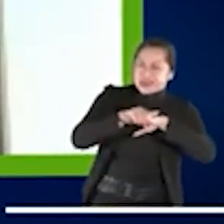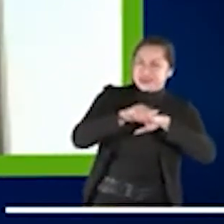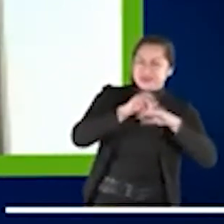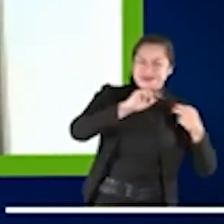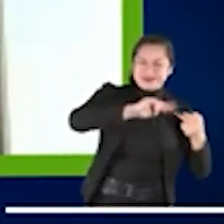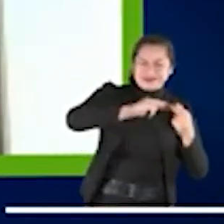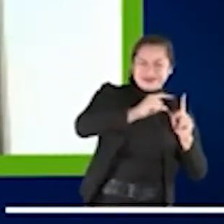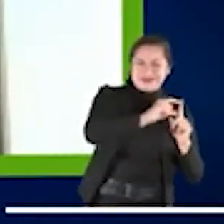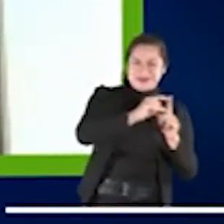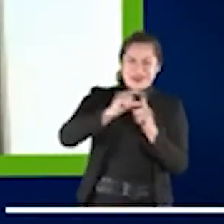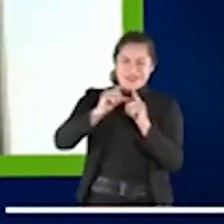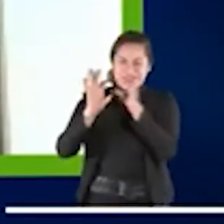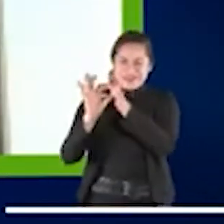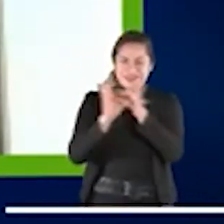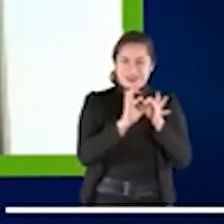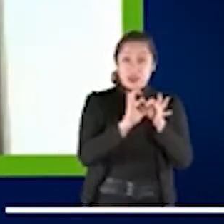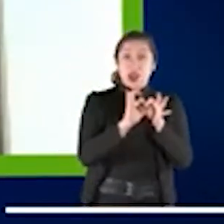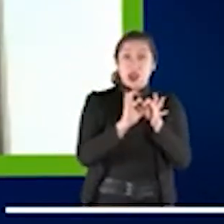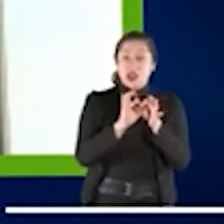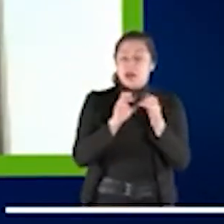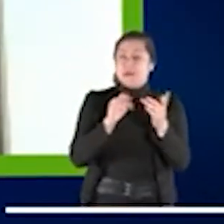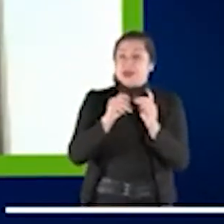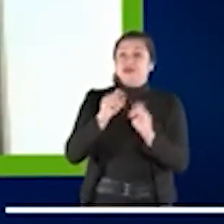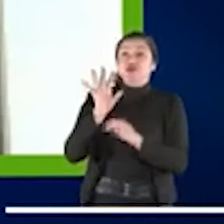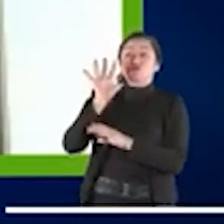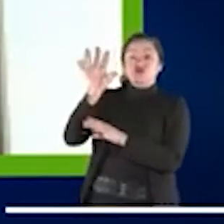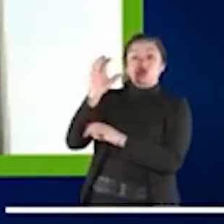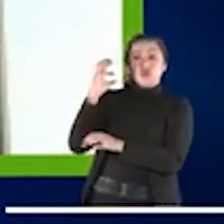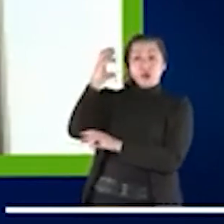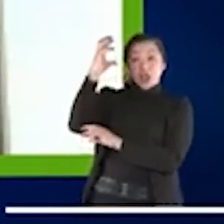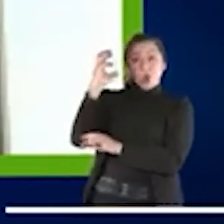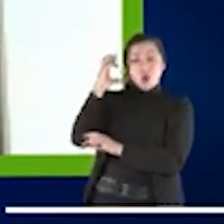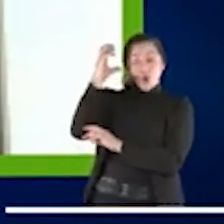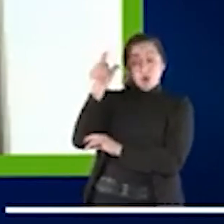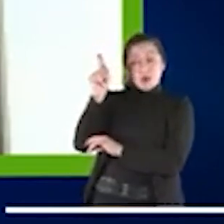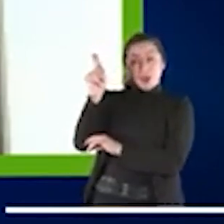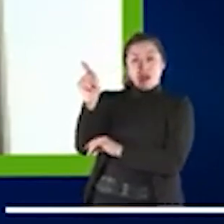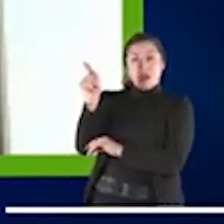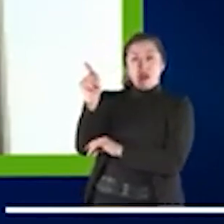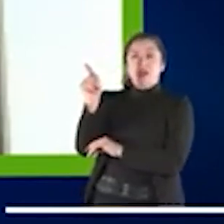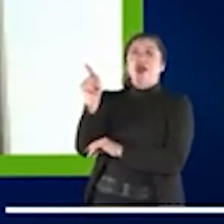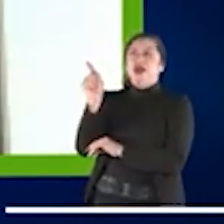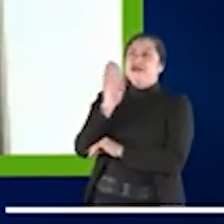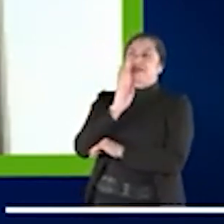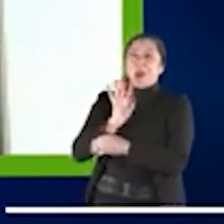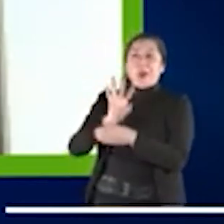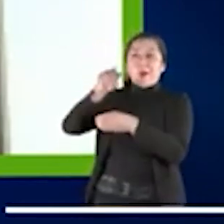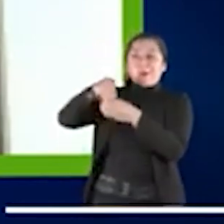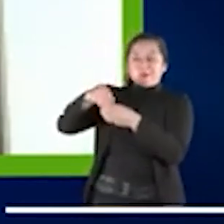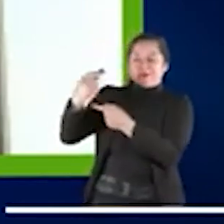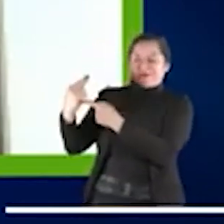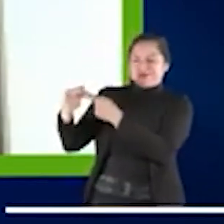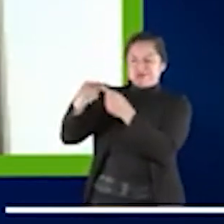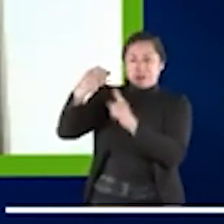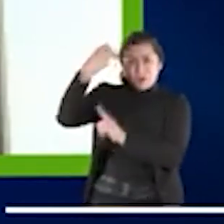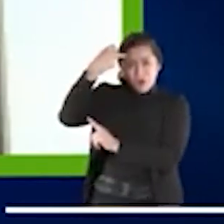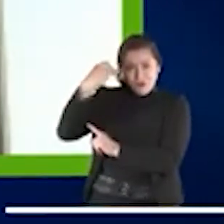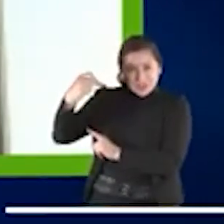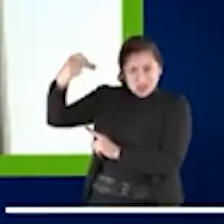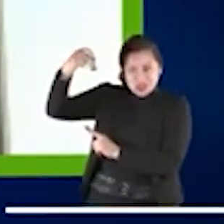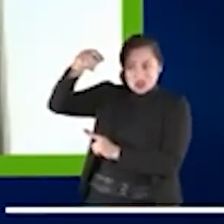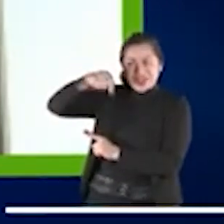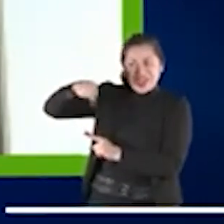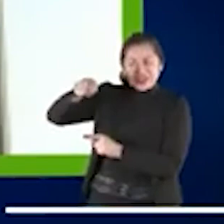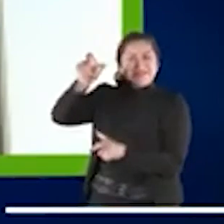y es la más grande red profesional europea de personas y profesionales y también estudiantes o